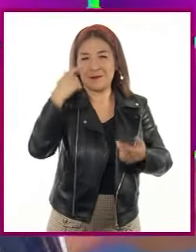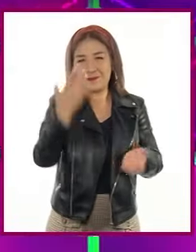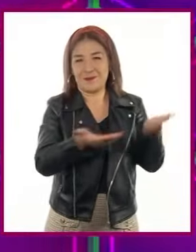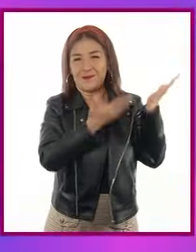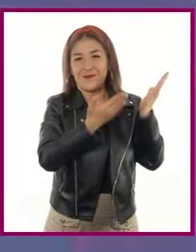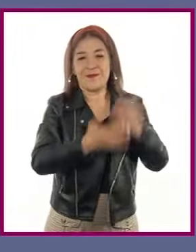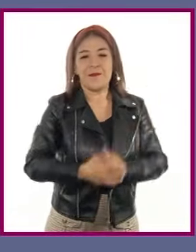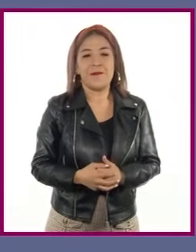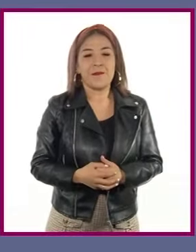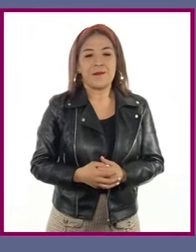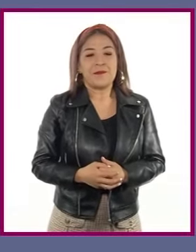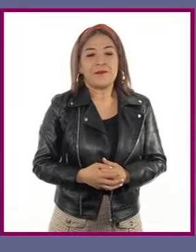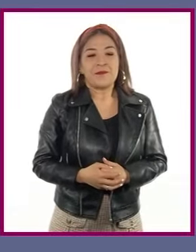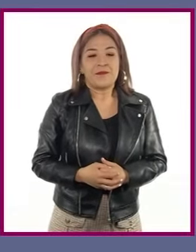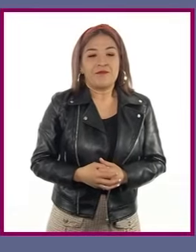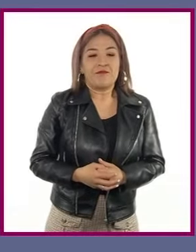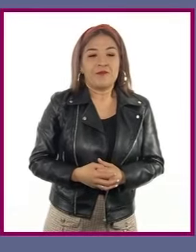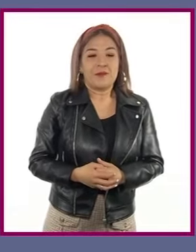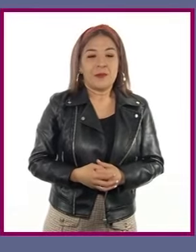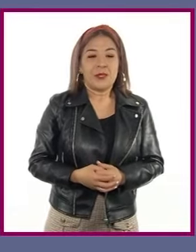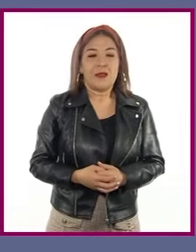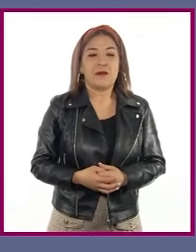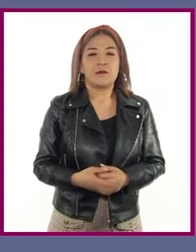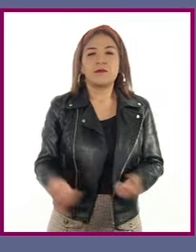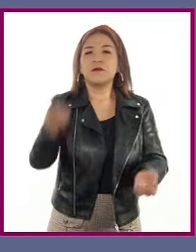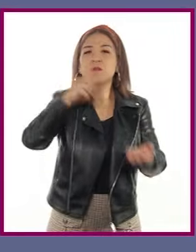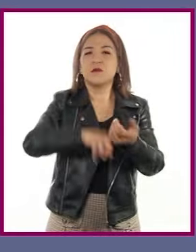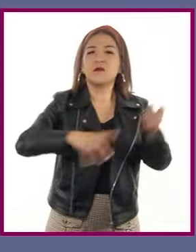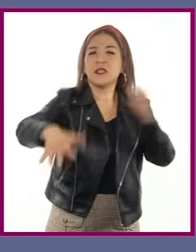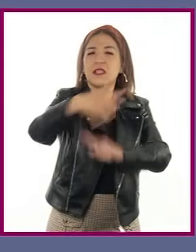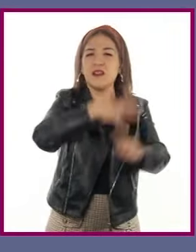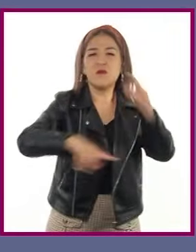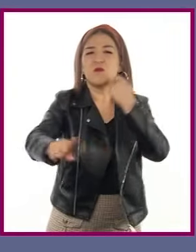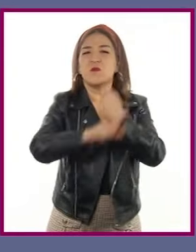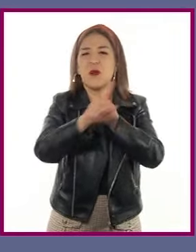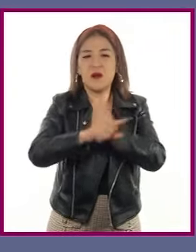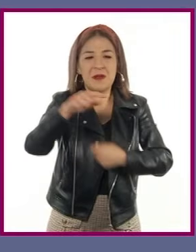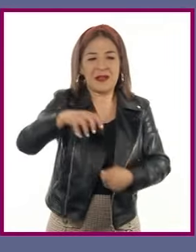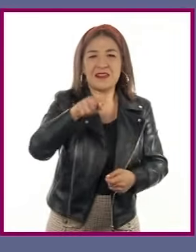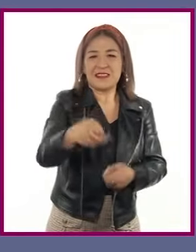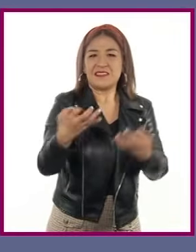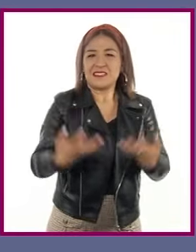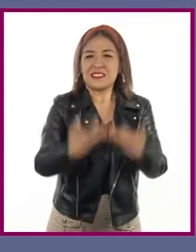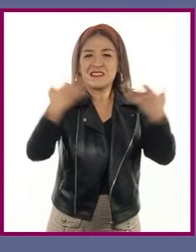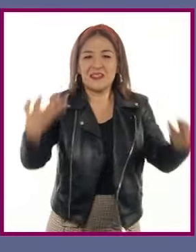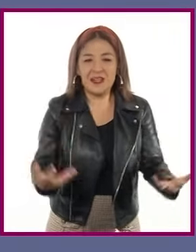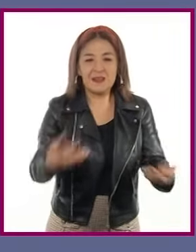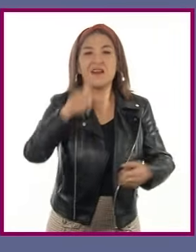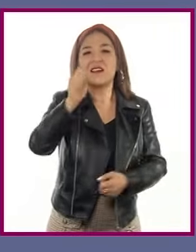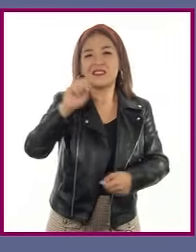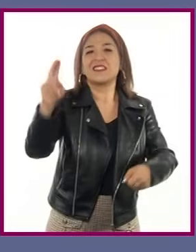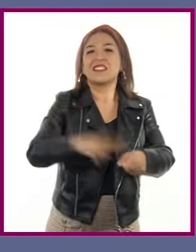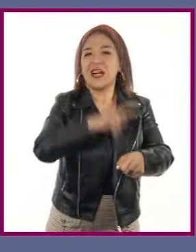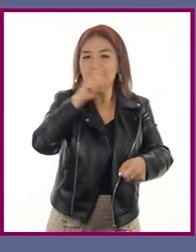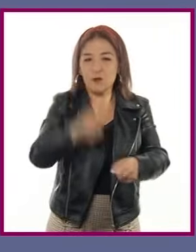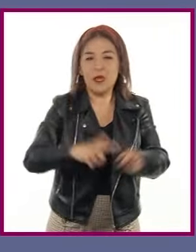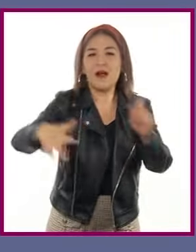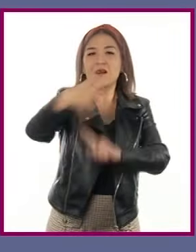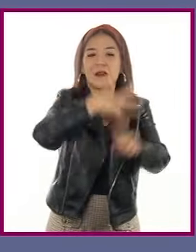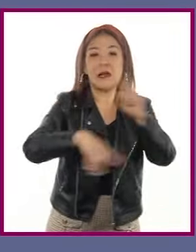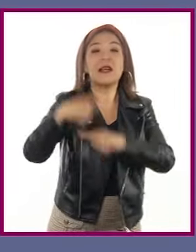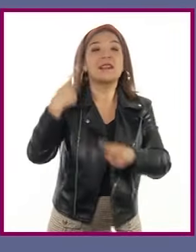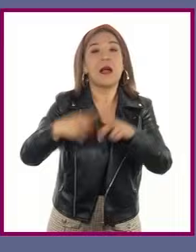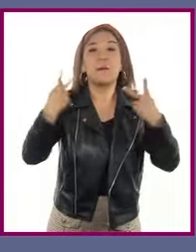video! Los factores que influyen en la concentración de la población son Naturales Por lo general, la gente